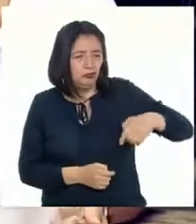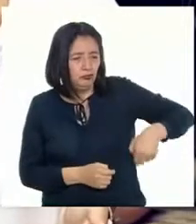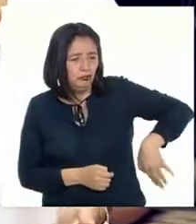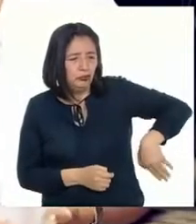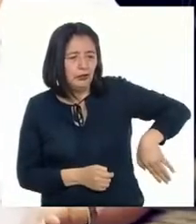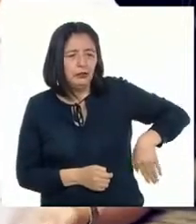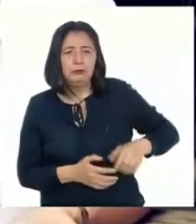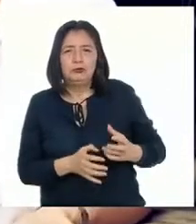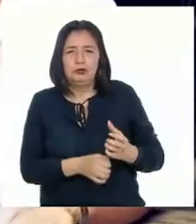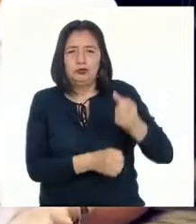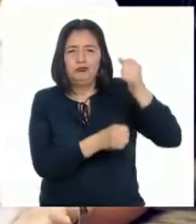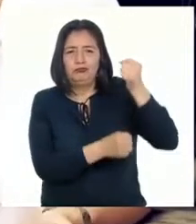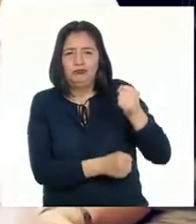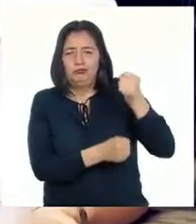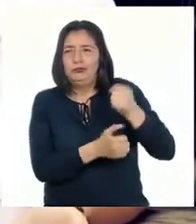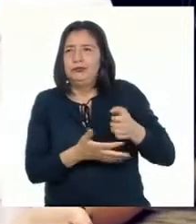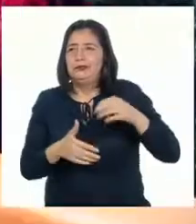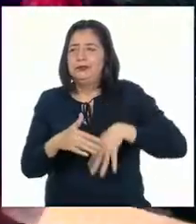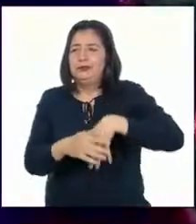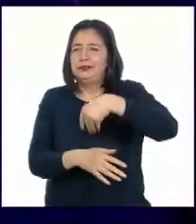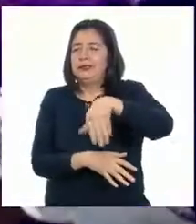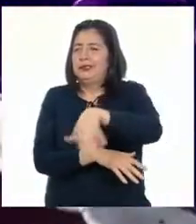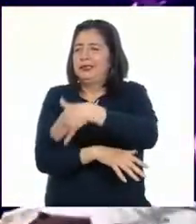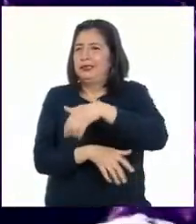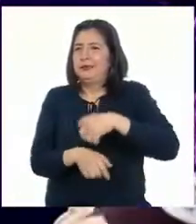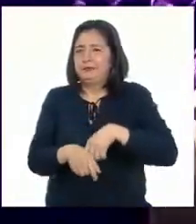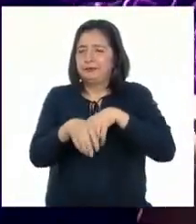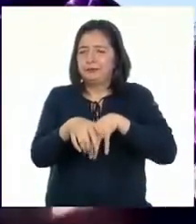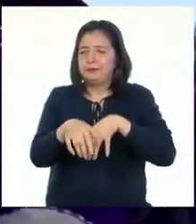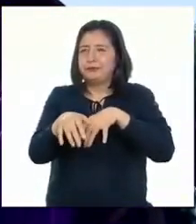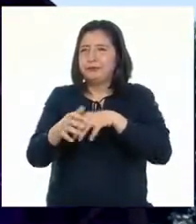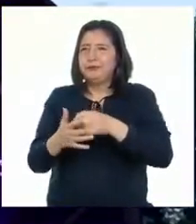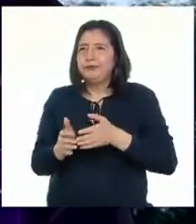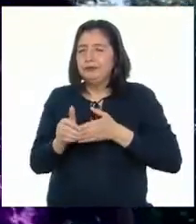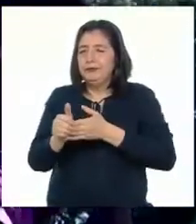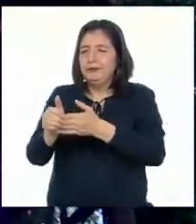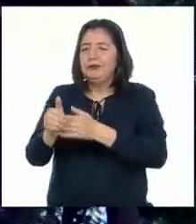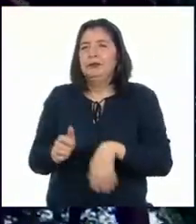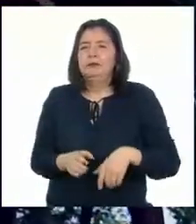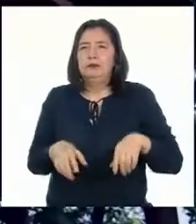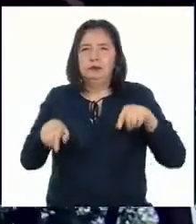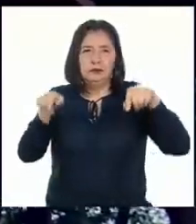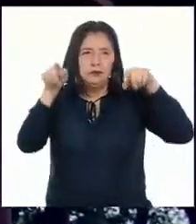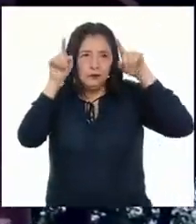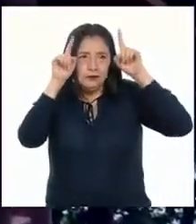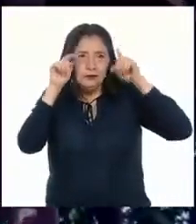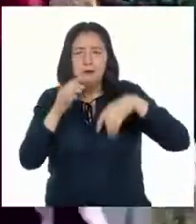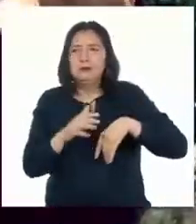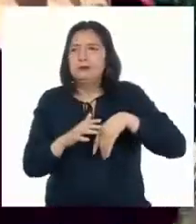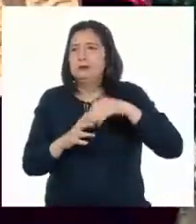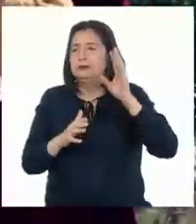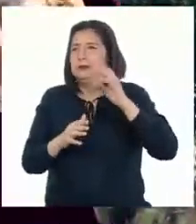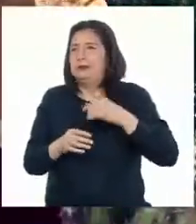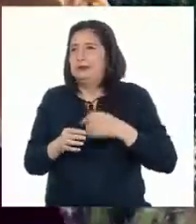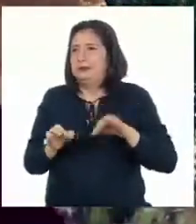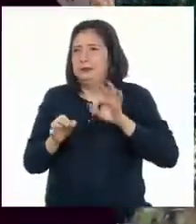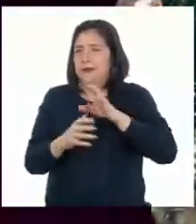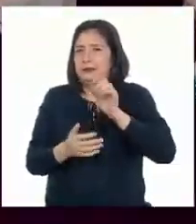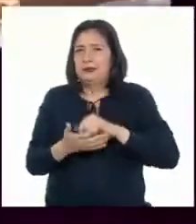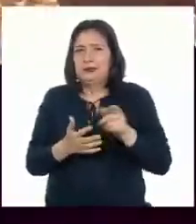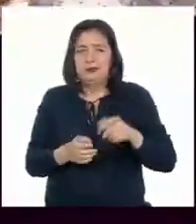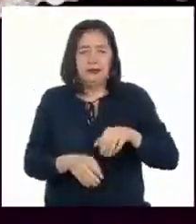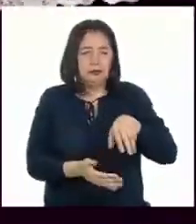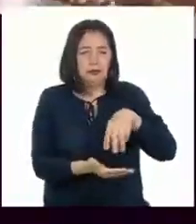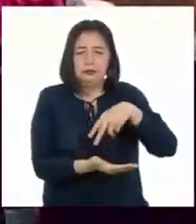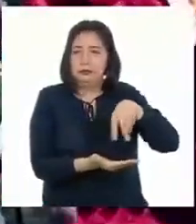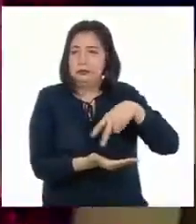y tridentes Salen a las calles en comparsas dirigidas por el Diablo Mayor o Caporal Las coreografías